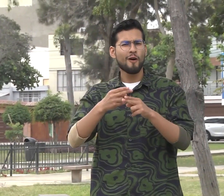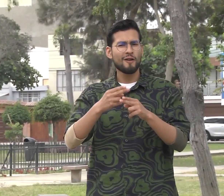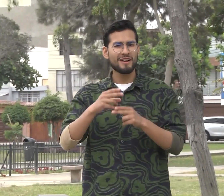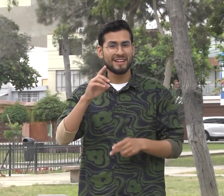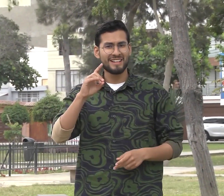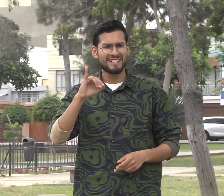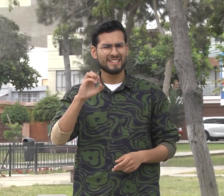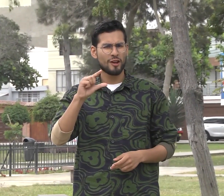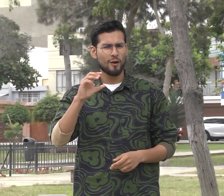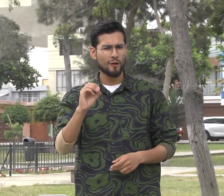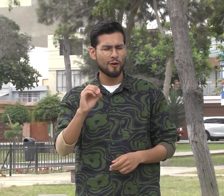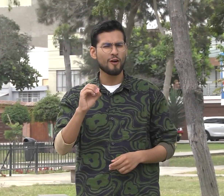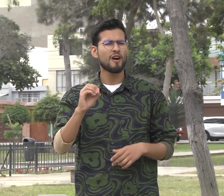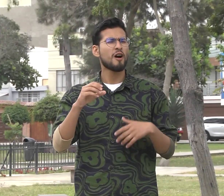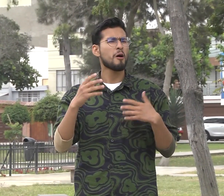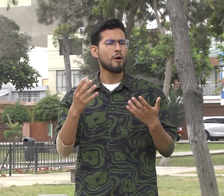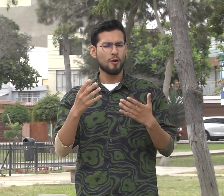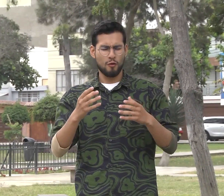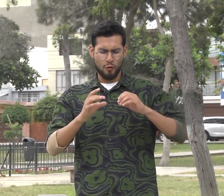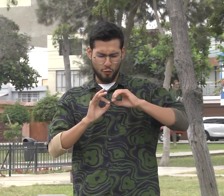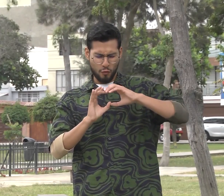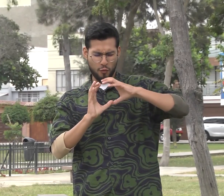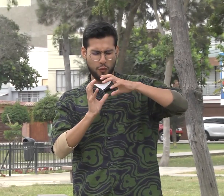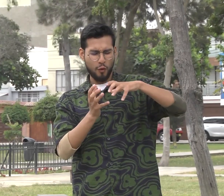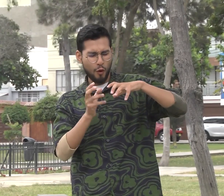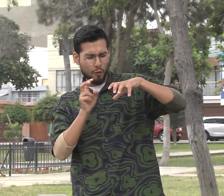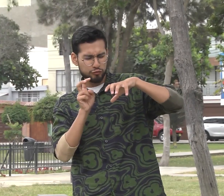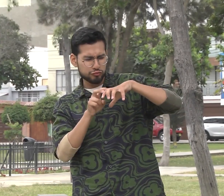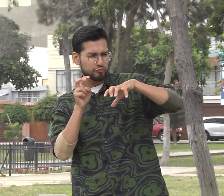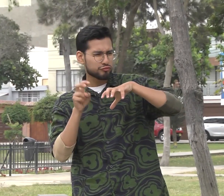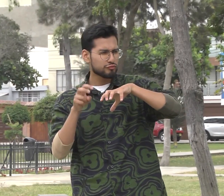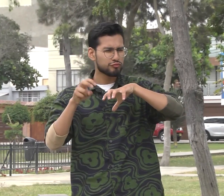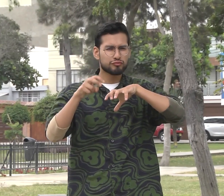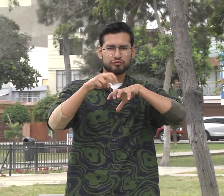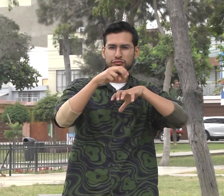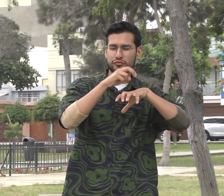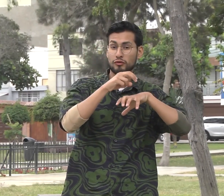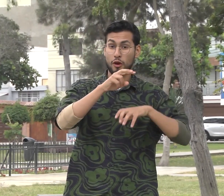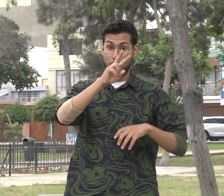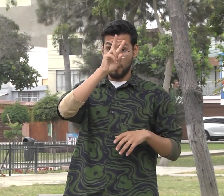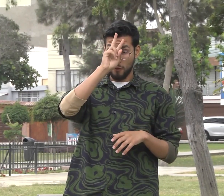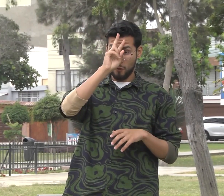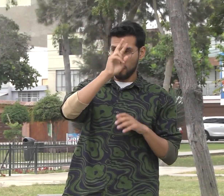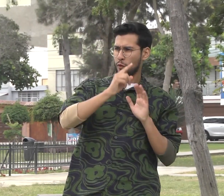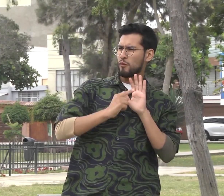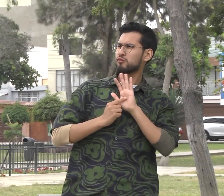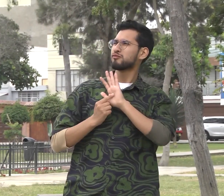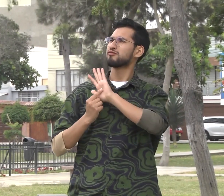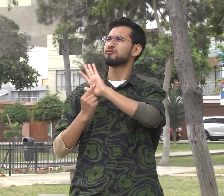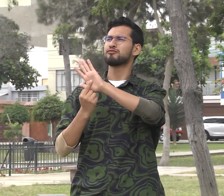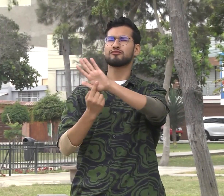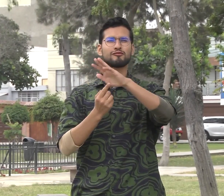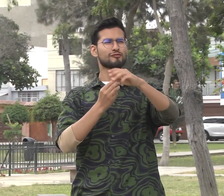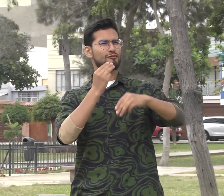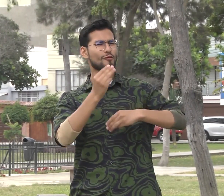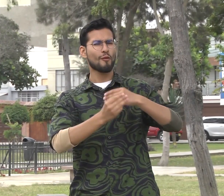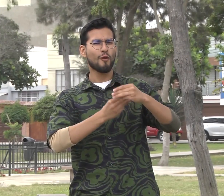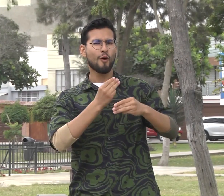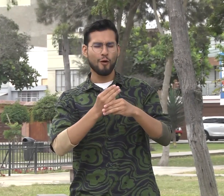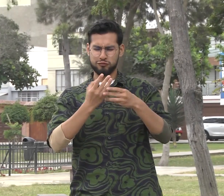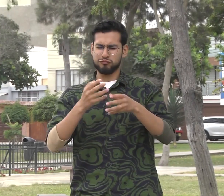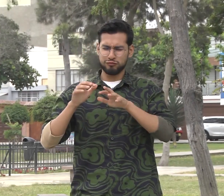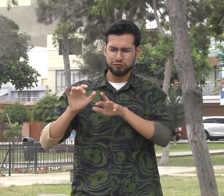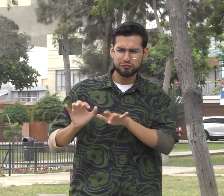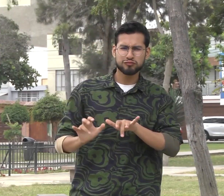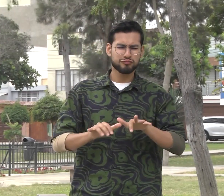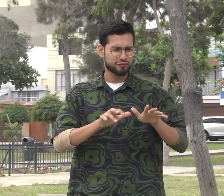Diego Alejandro Desde joven Ha recorrido el mundo Representando Al